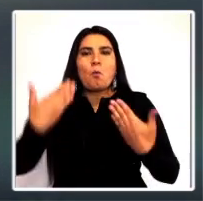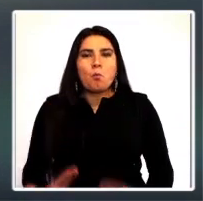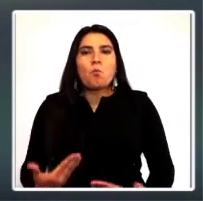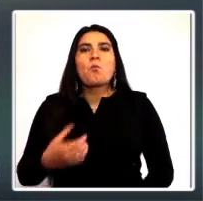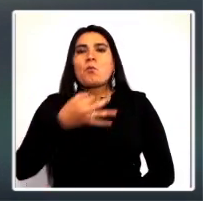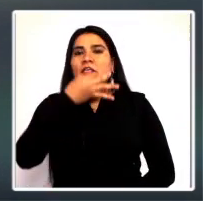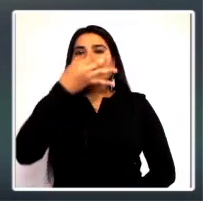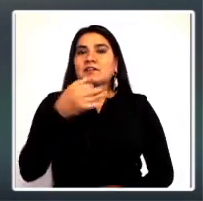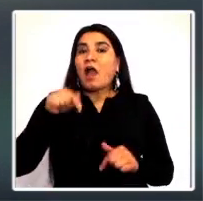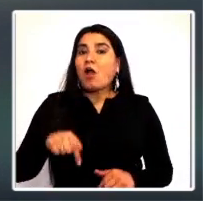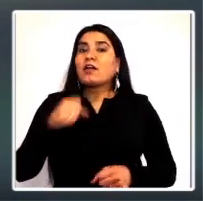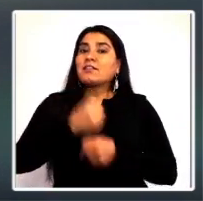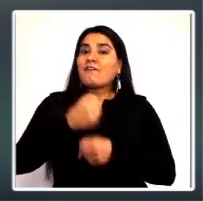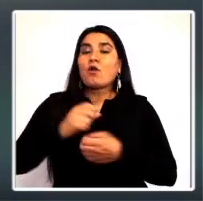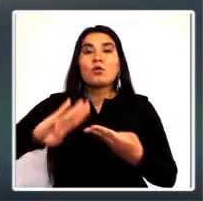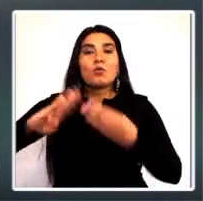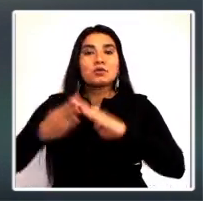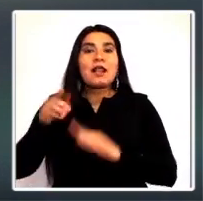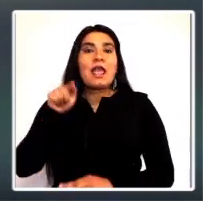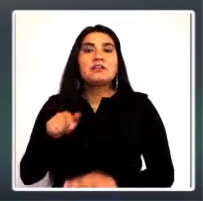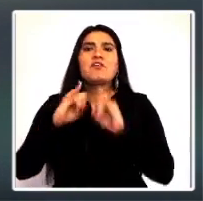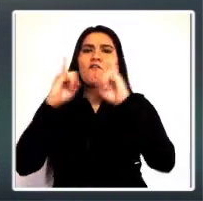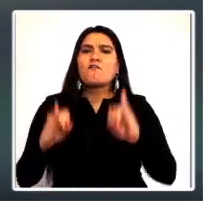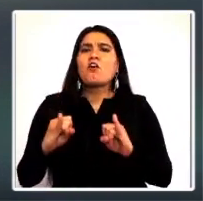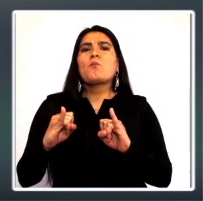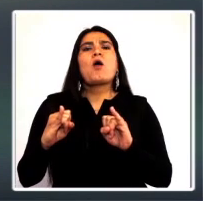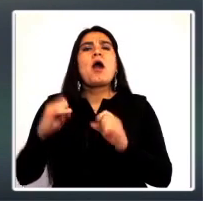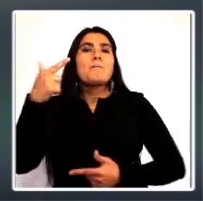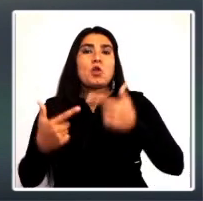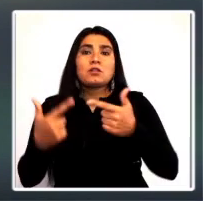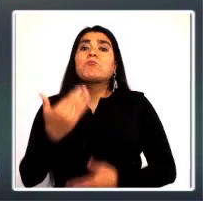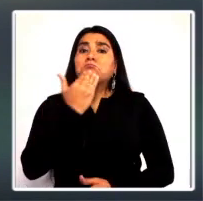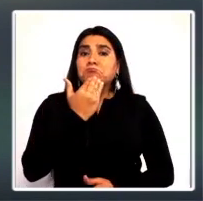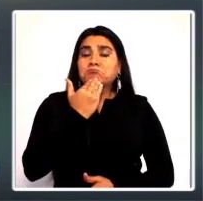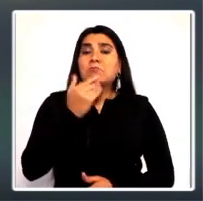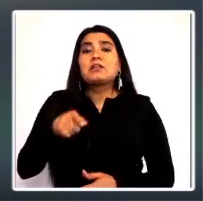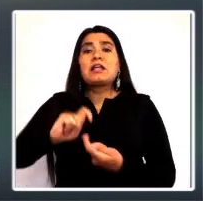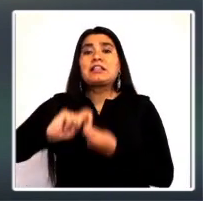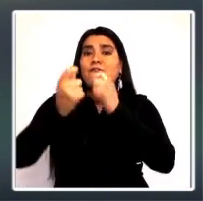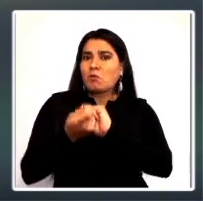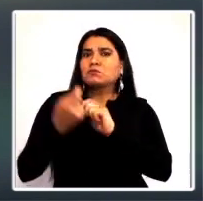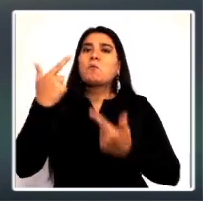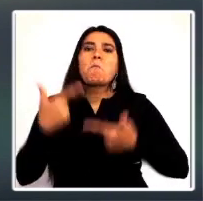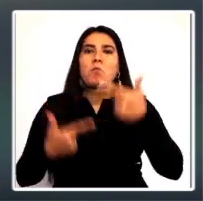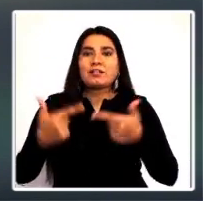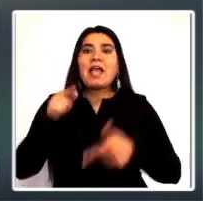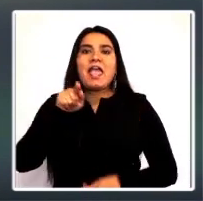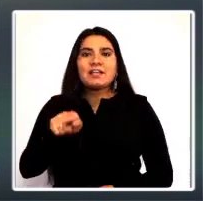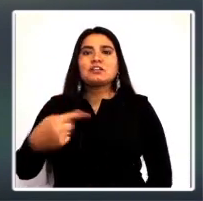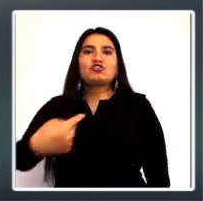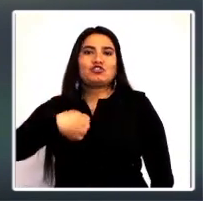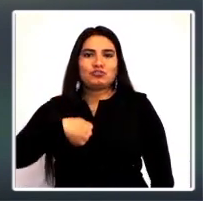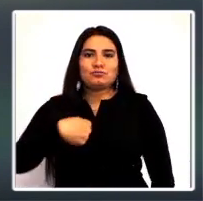Quizás puedo decir ahora que el trabajo comunitario es una forma de acción política también y de transformación política.